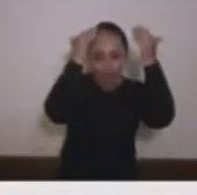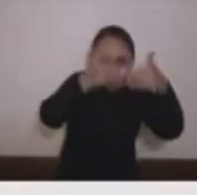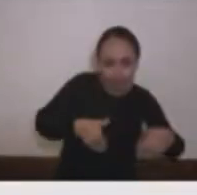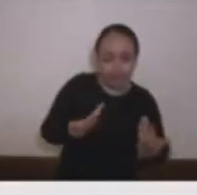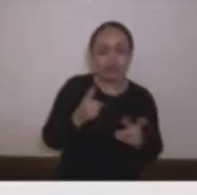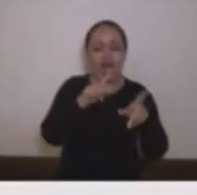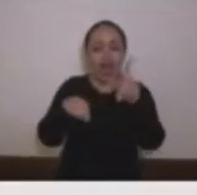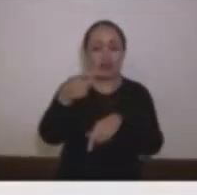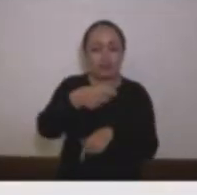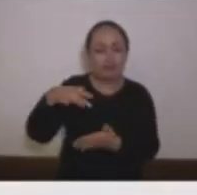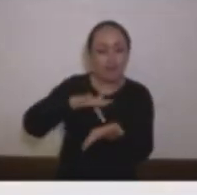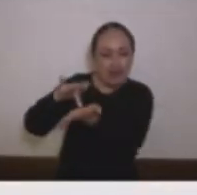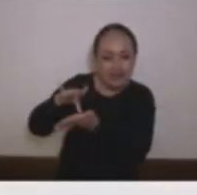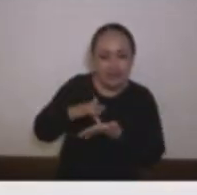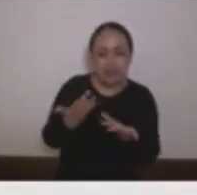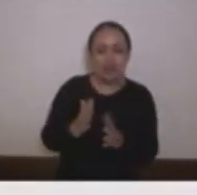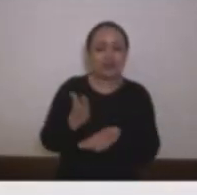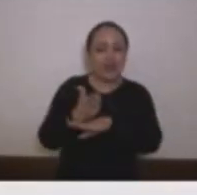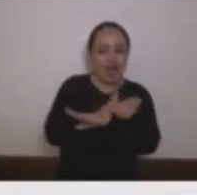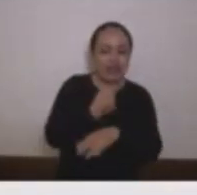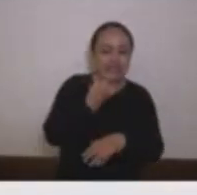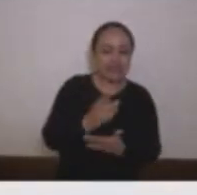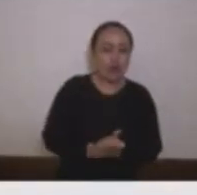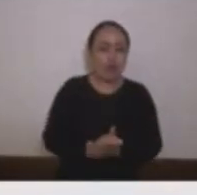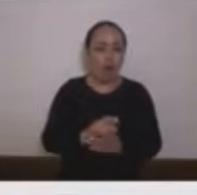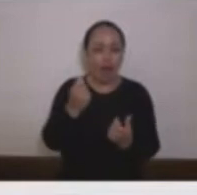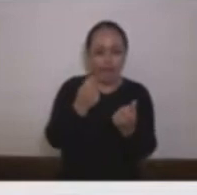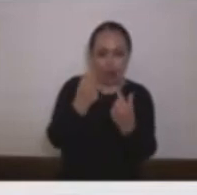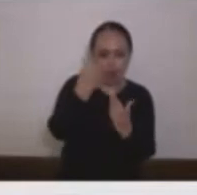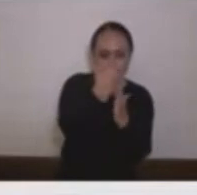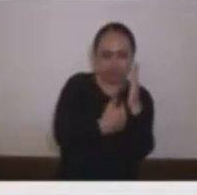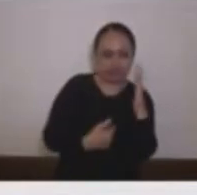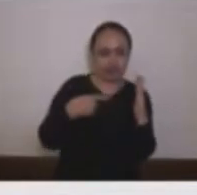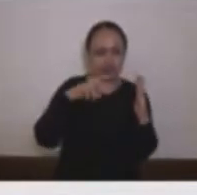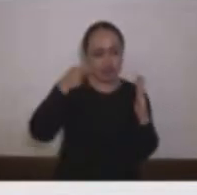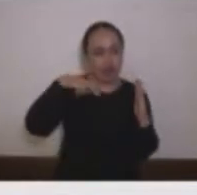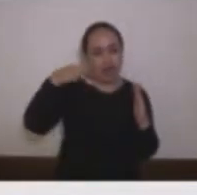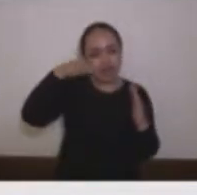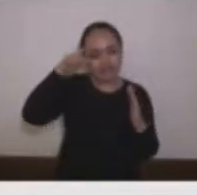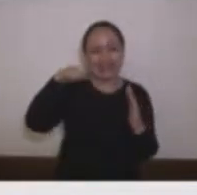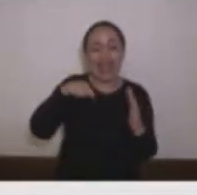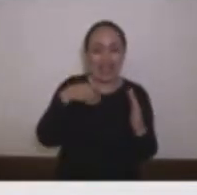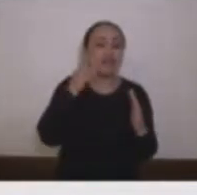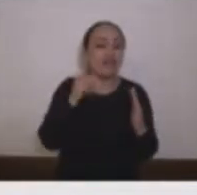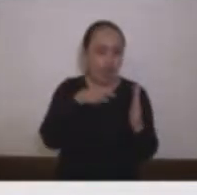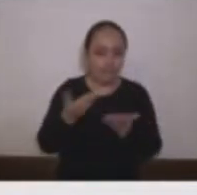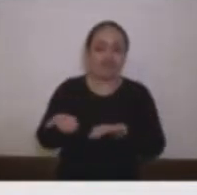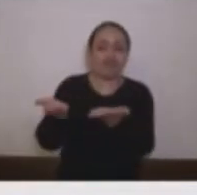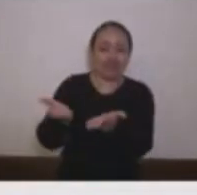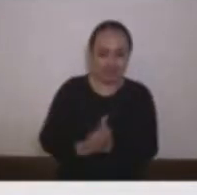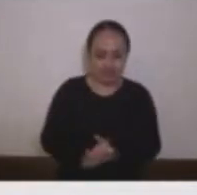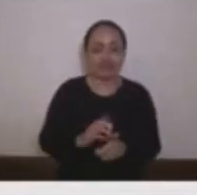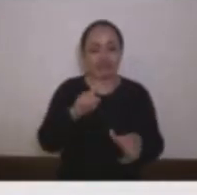participantes denunciaron que se entregaron preguntas con las respuestas marcadas es decir, habían entregado exámenes algunos